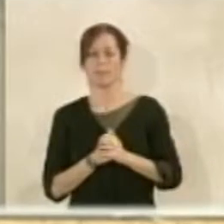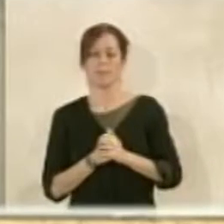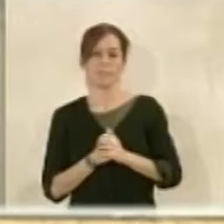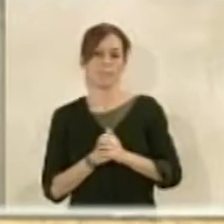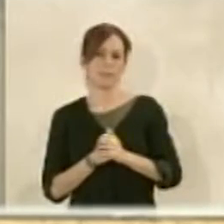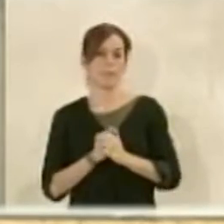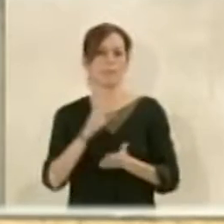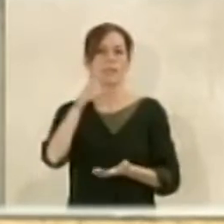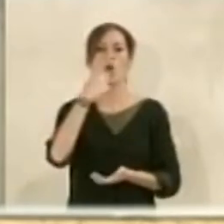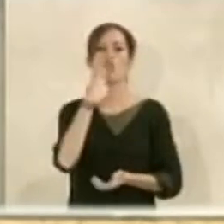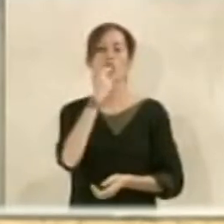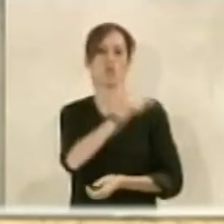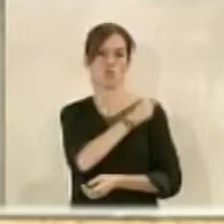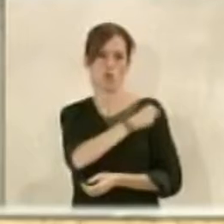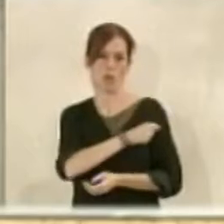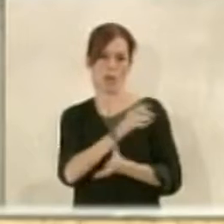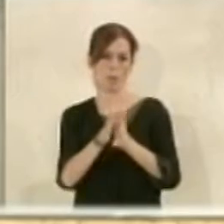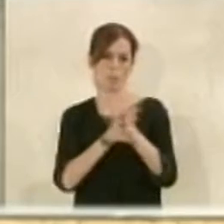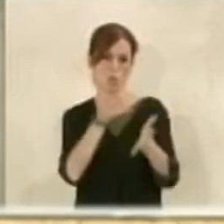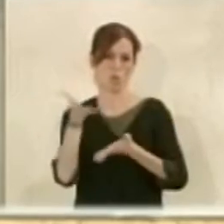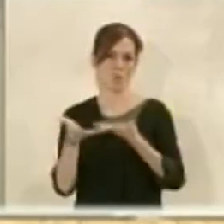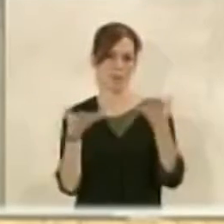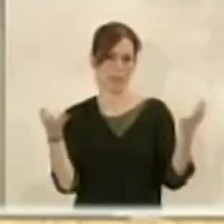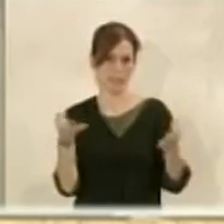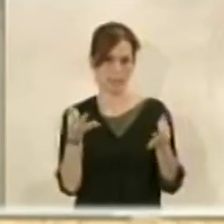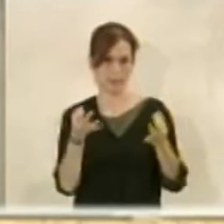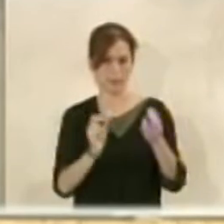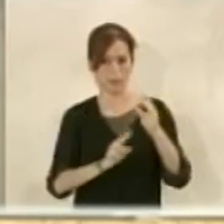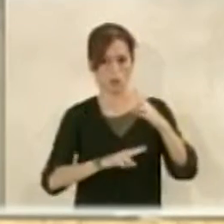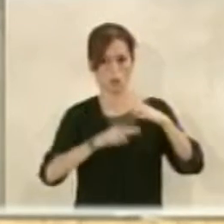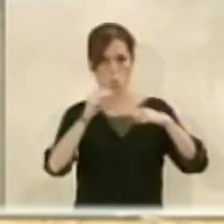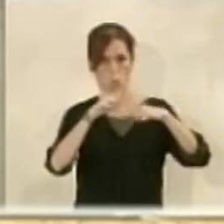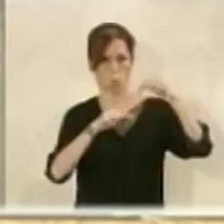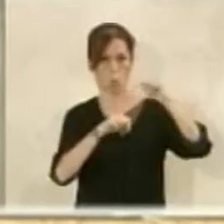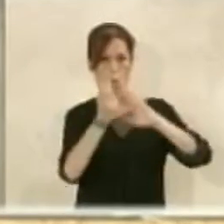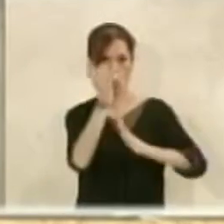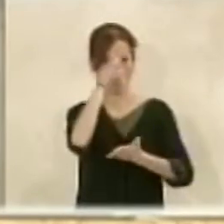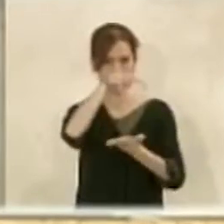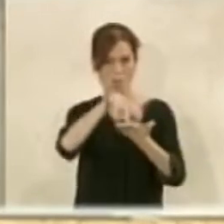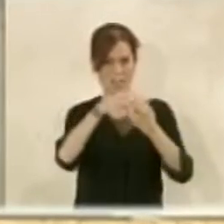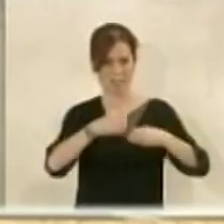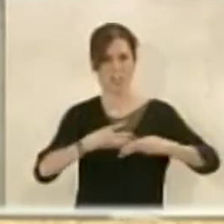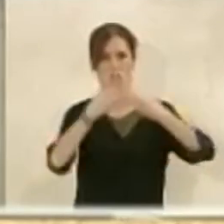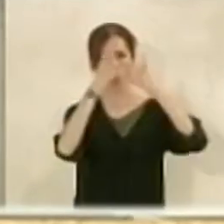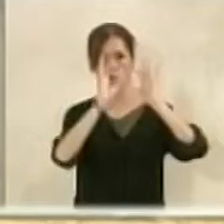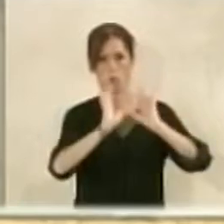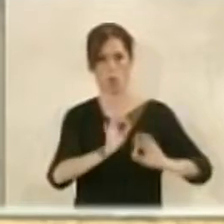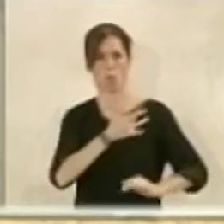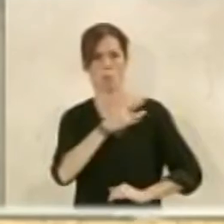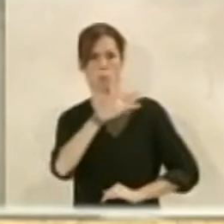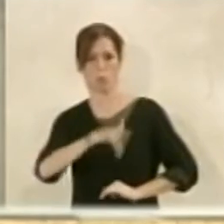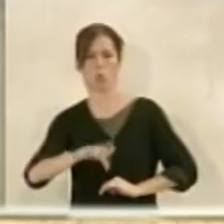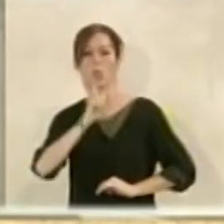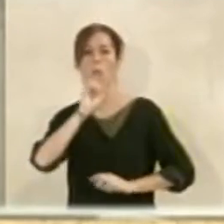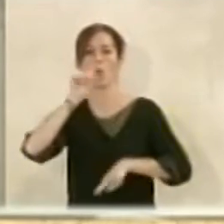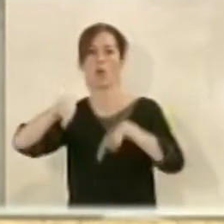la cruz roja sin duda promueve la construcción del inmueble que fue en su día otorgado mediante